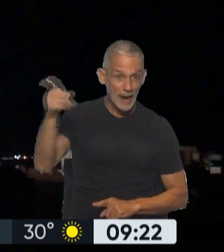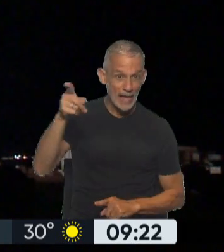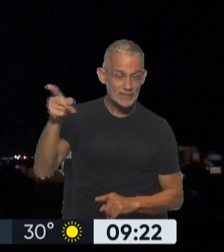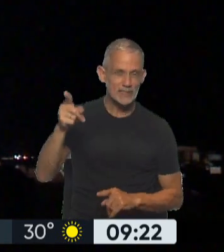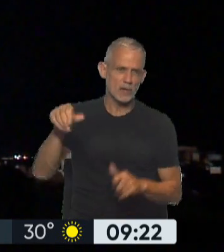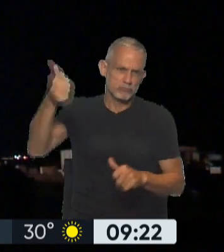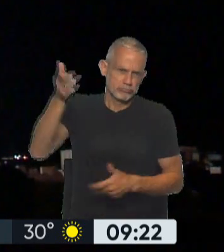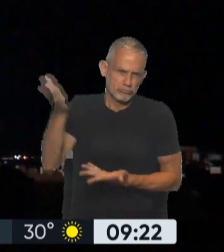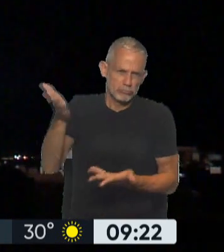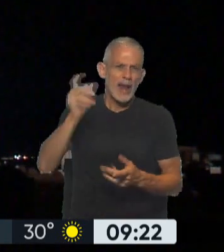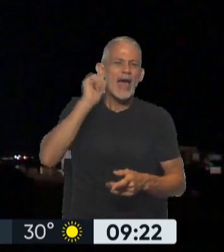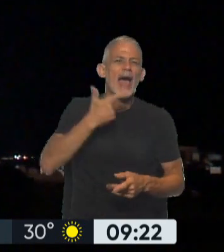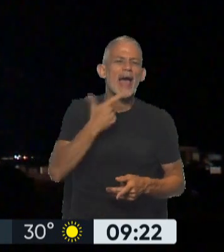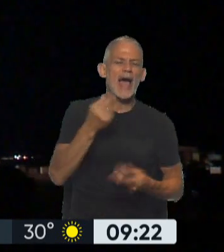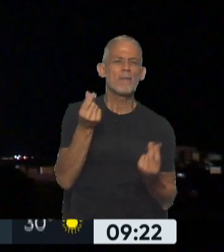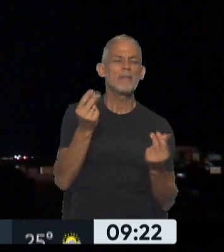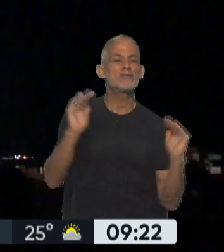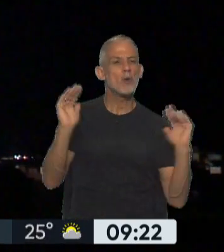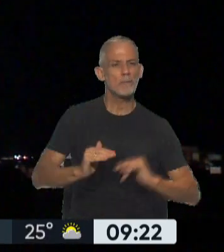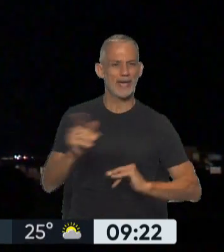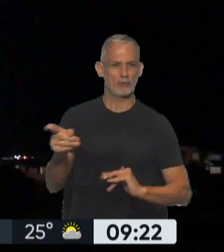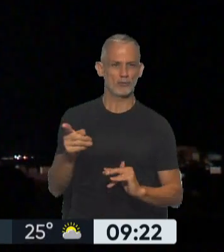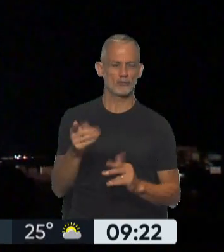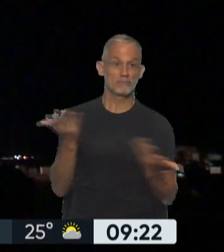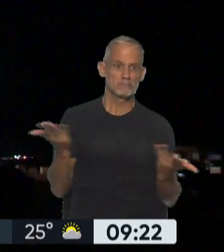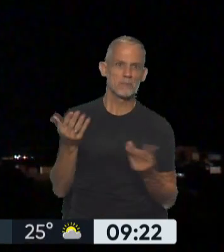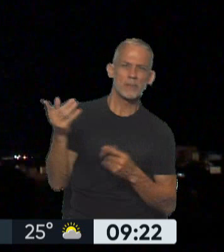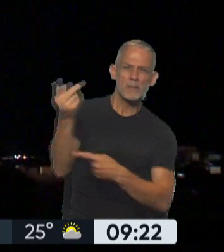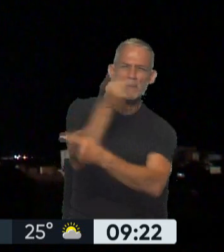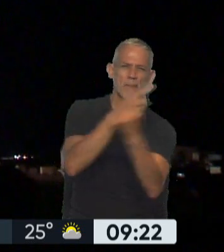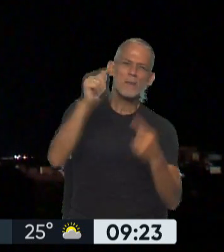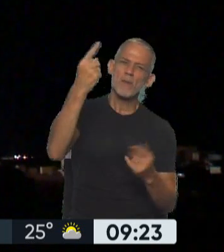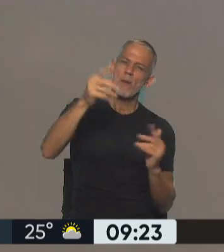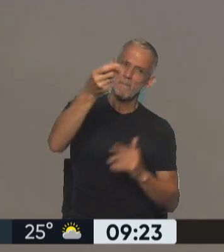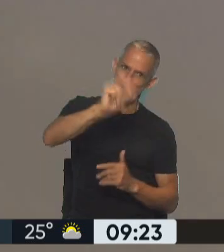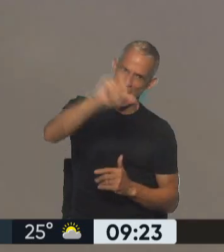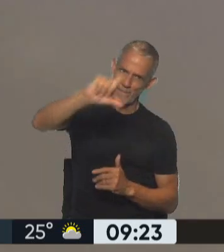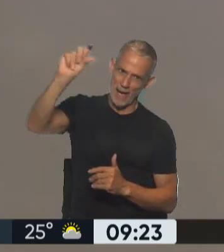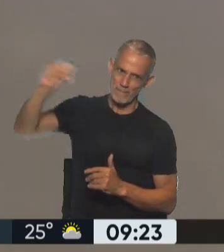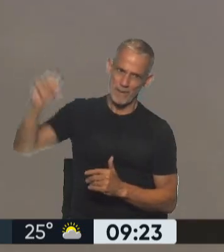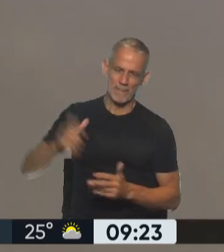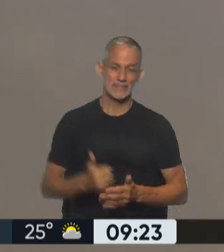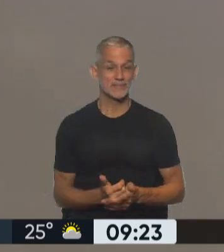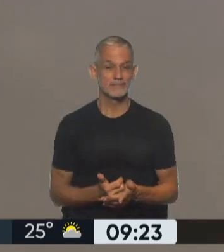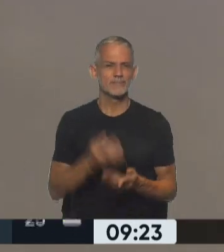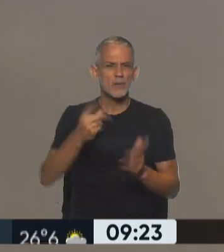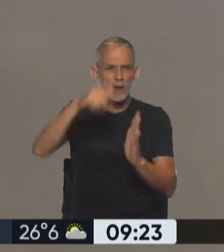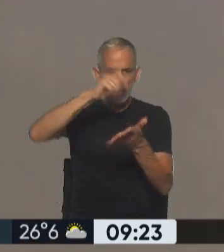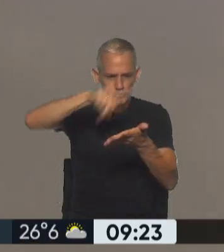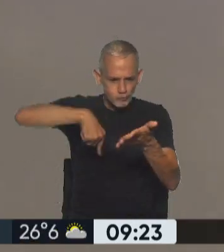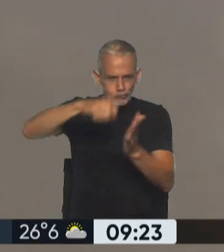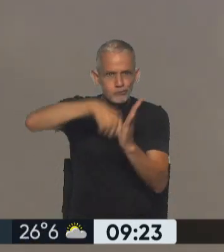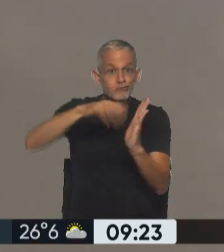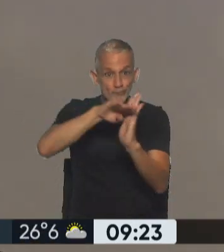beneficiará con un gas a precios más bajos que los que puede conseguir por otras vías. El memorándum también